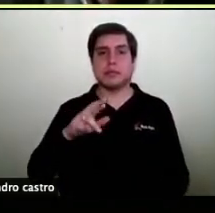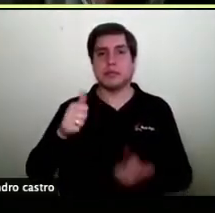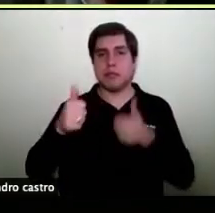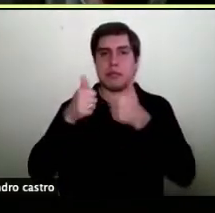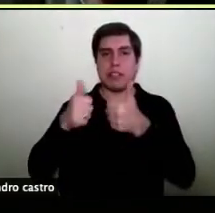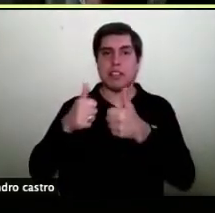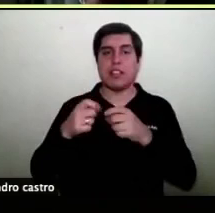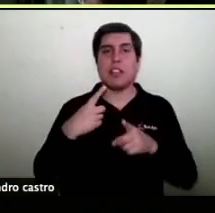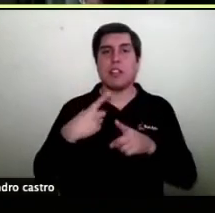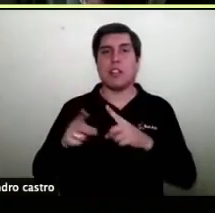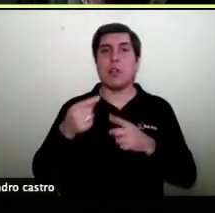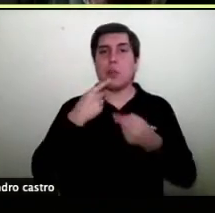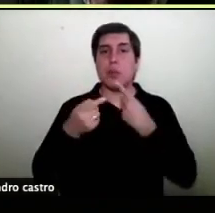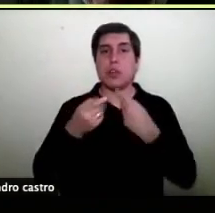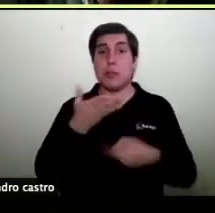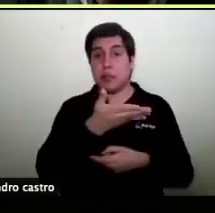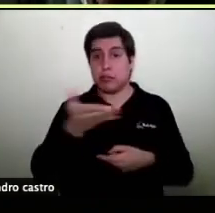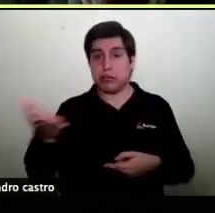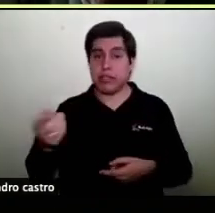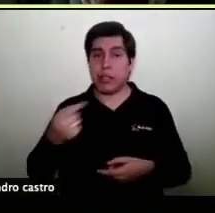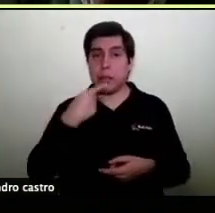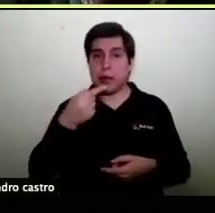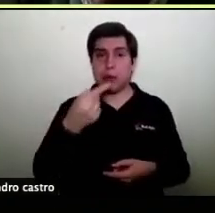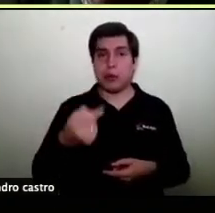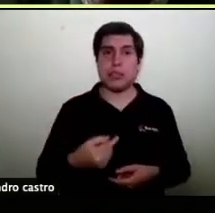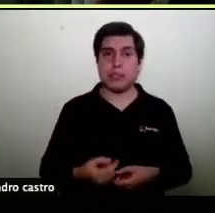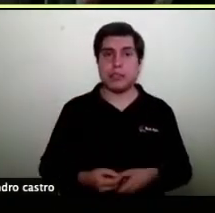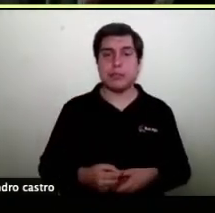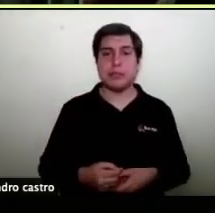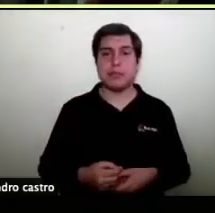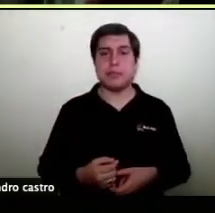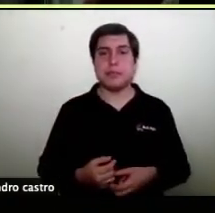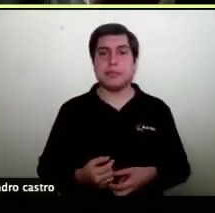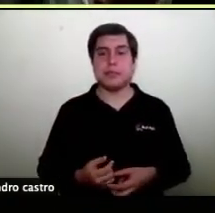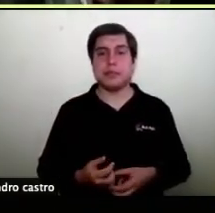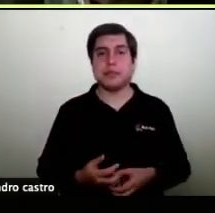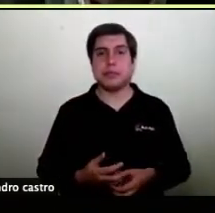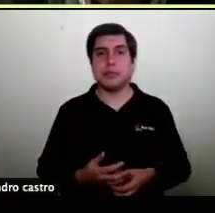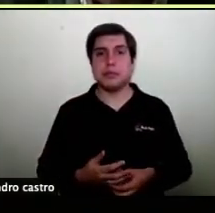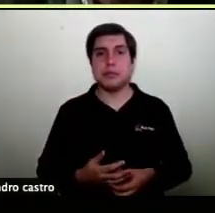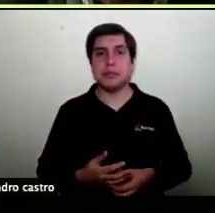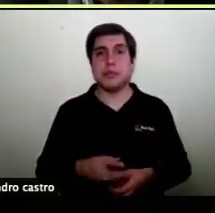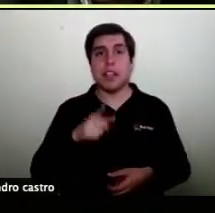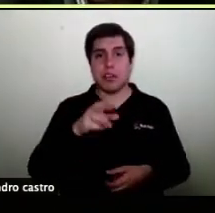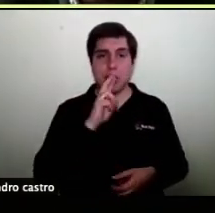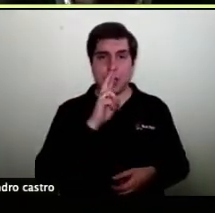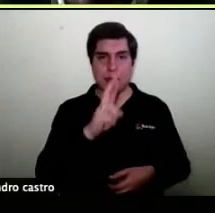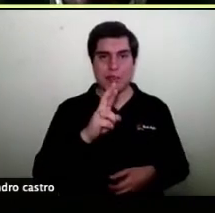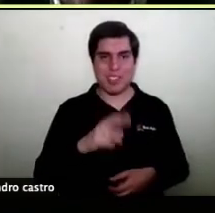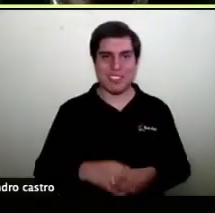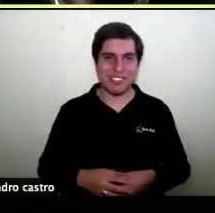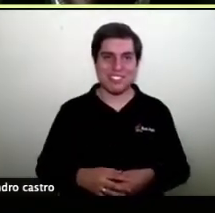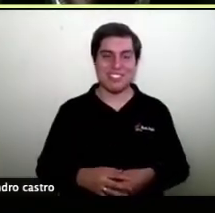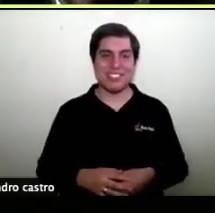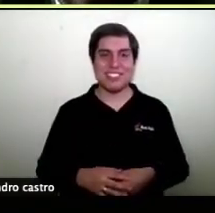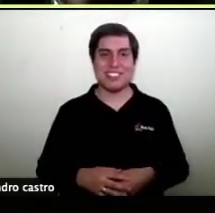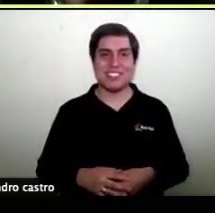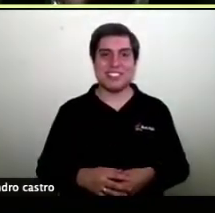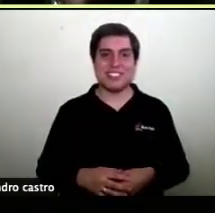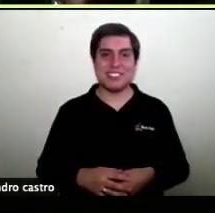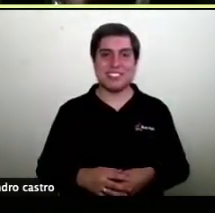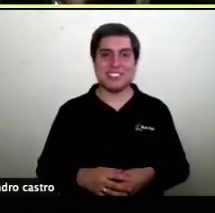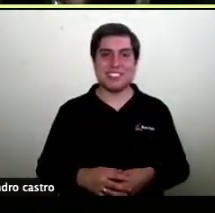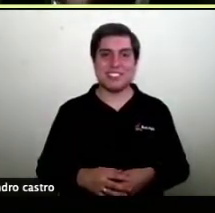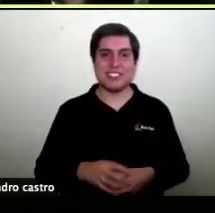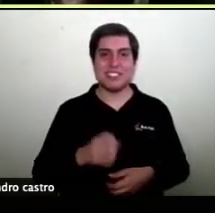una pregunta para ustedes así yo he respondido y a ustedes ahora les toca responder de verdad es un